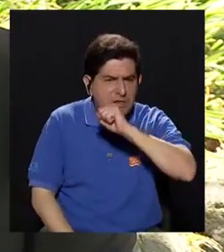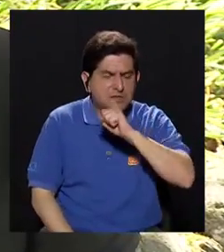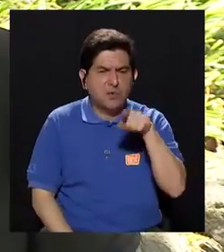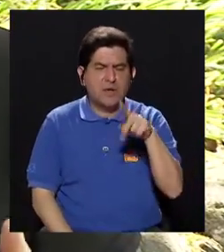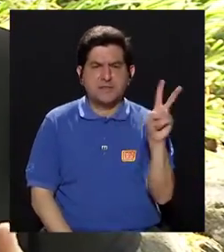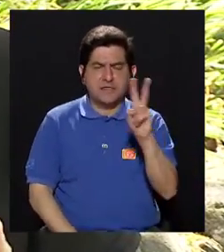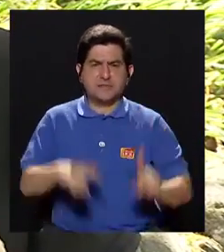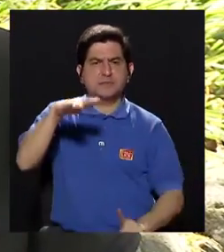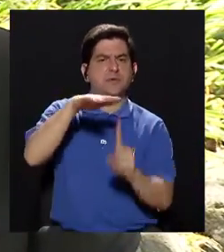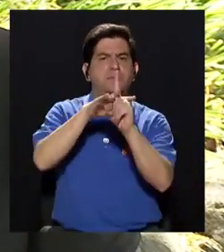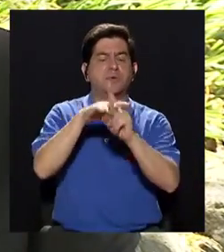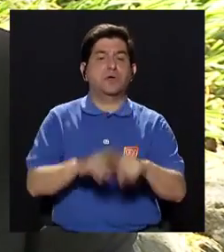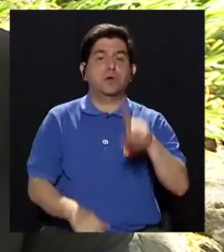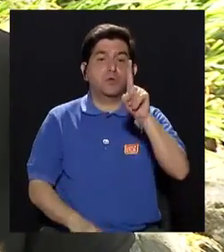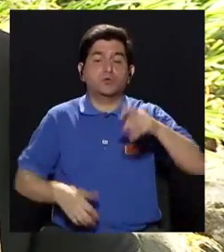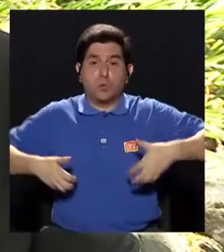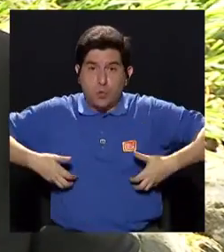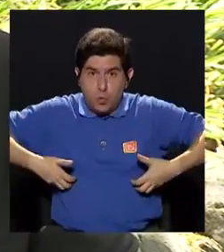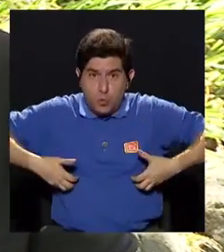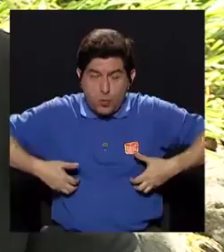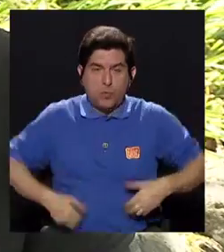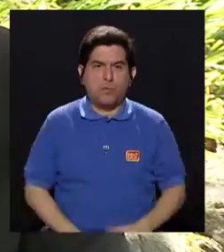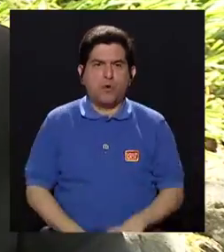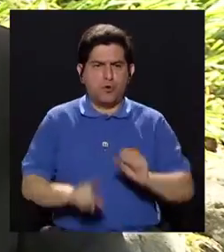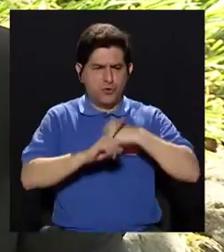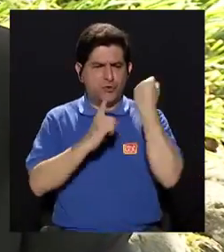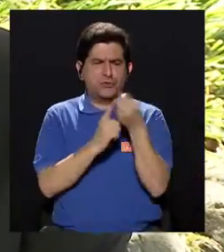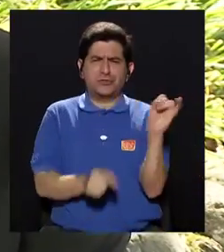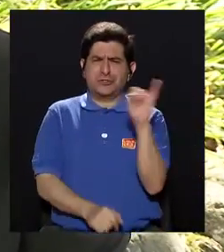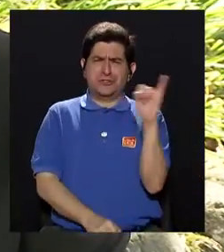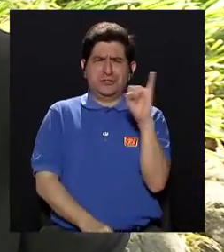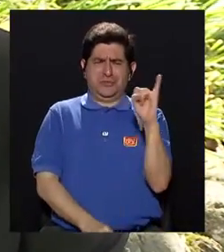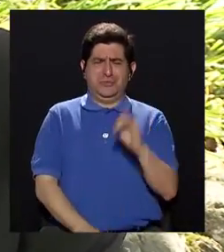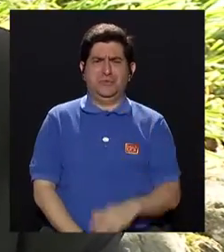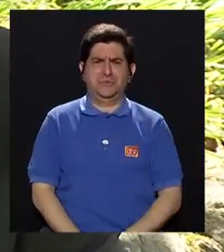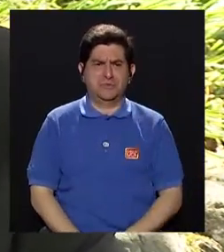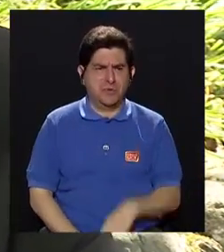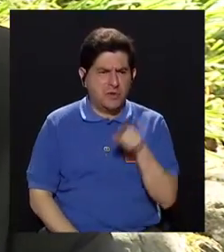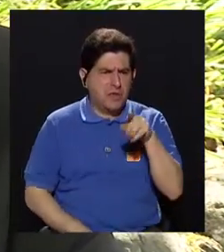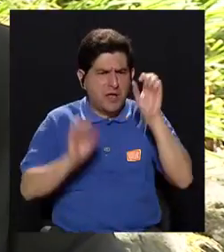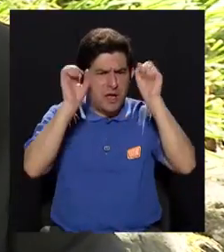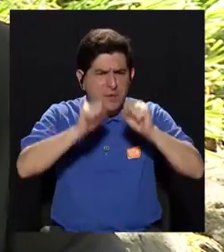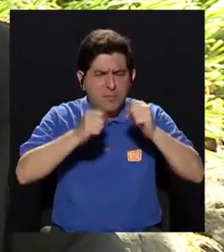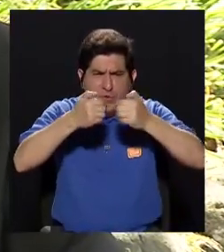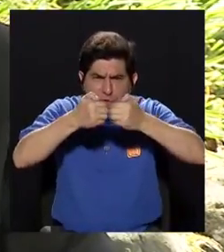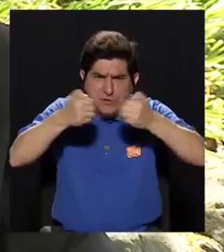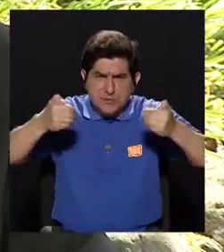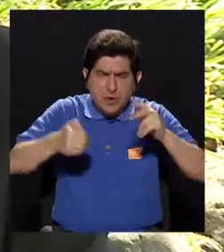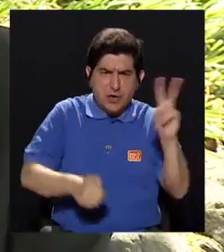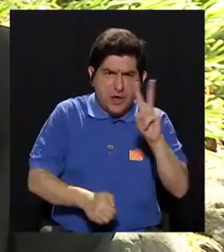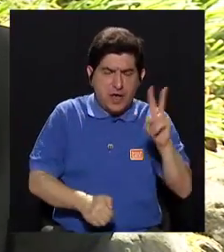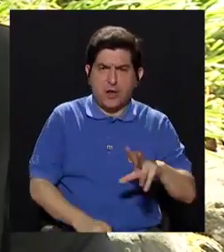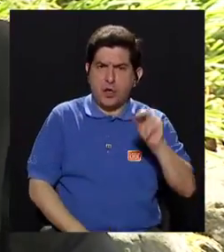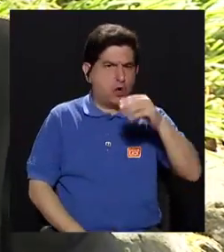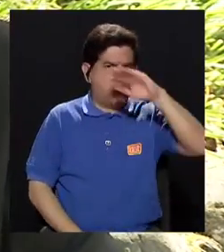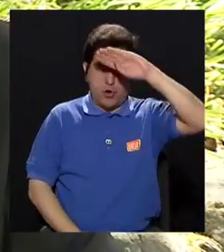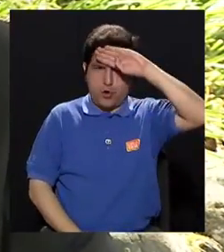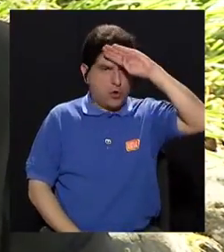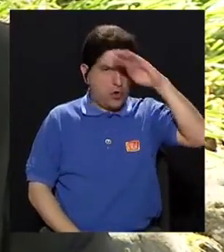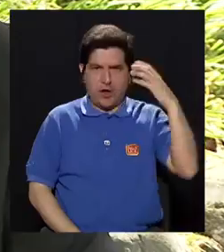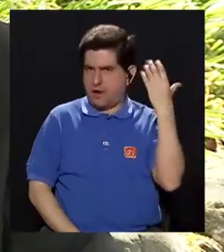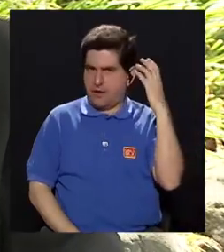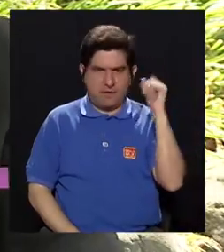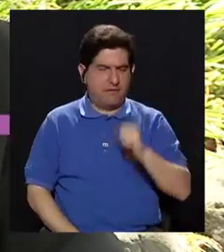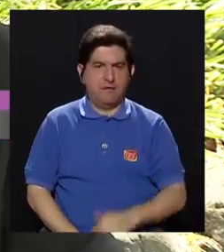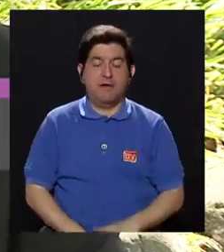estos virus y uno de los monos hizo un cuadro infeccioso del cual se pudo aislar un virus que no era fiebre